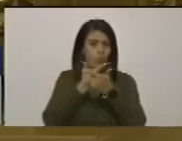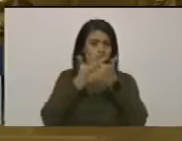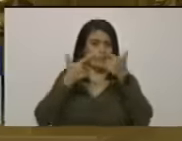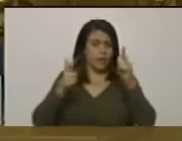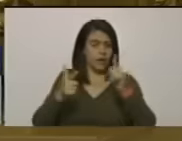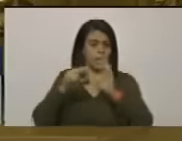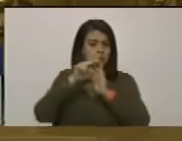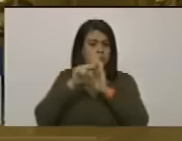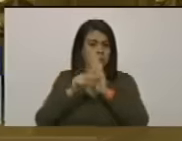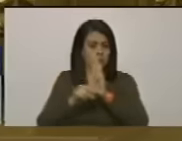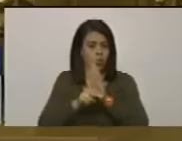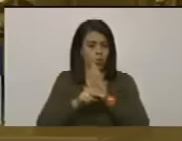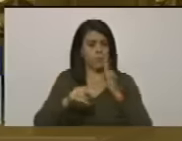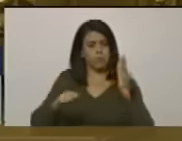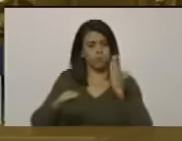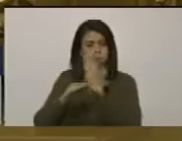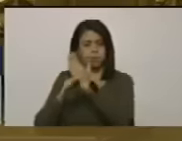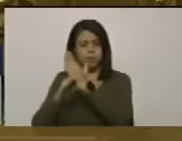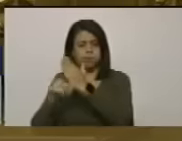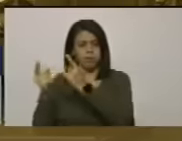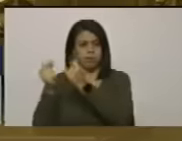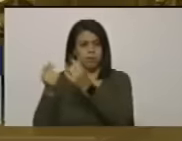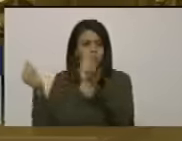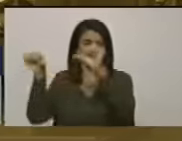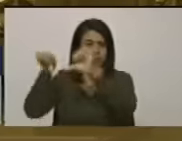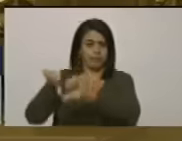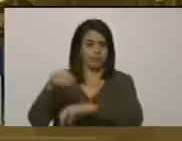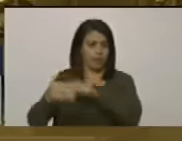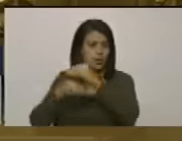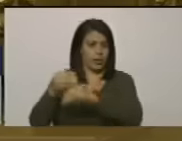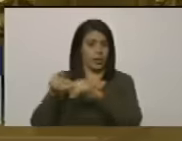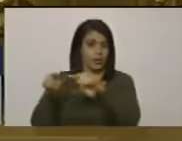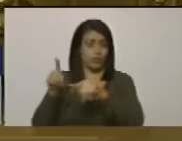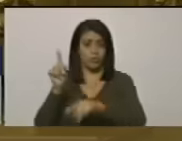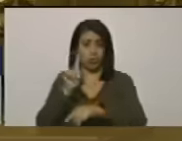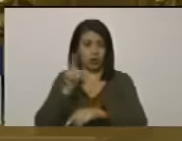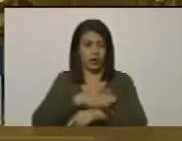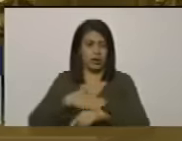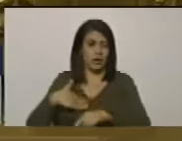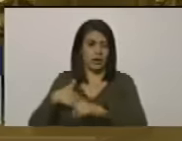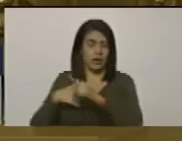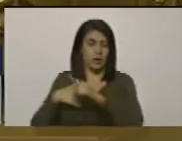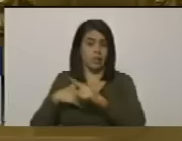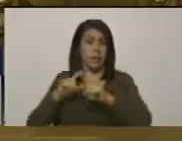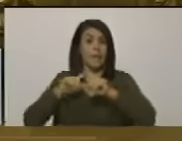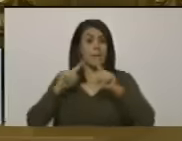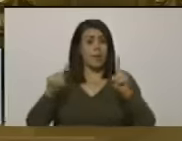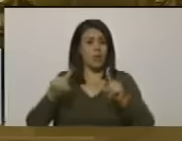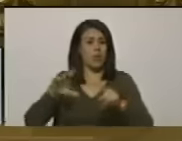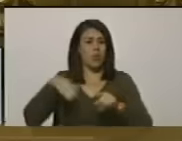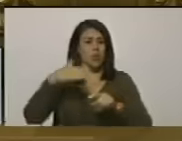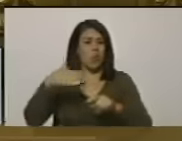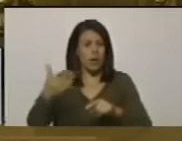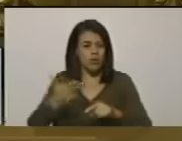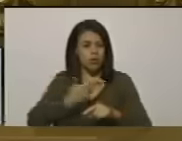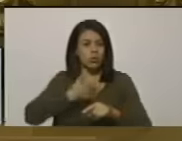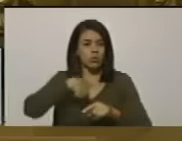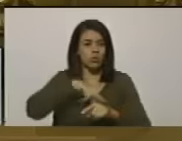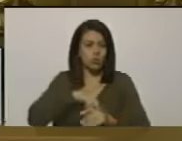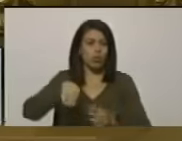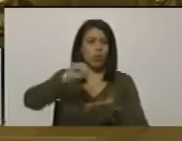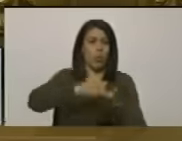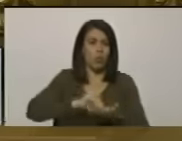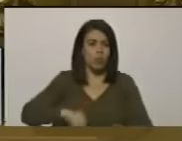sanciones económicas contra el país que tanto daño nos han hecho pero hasta cuando vamos a seguir en esto